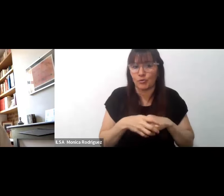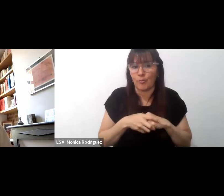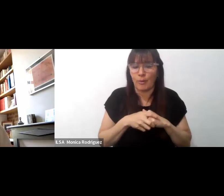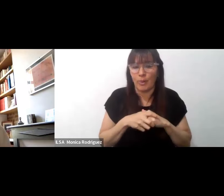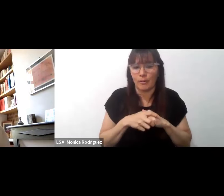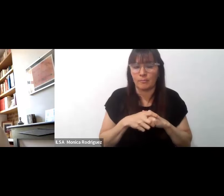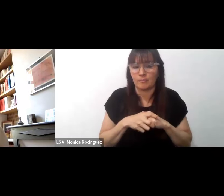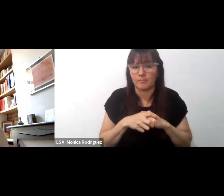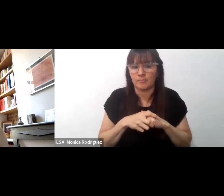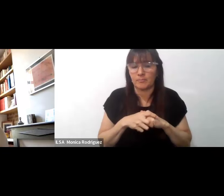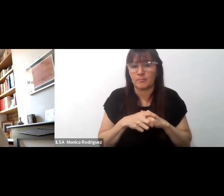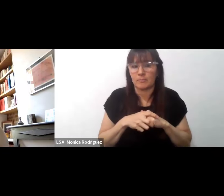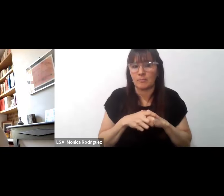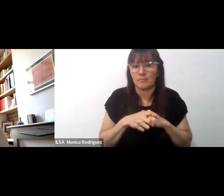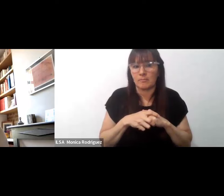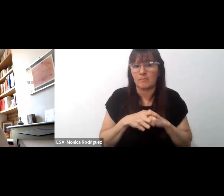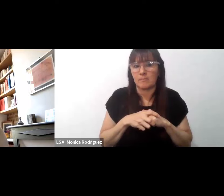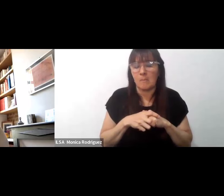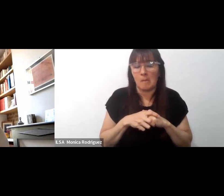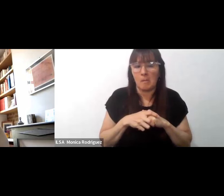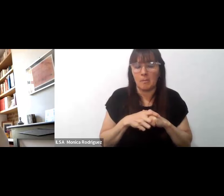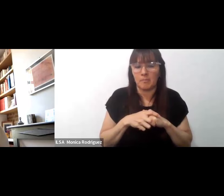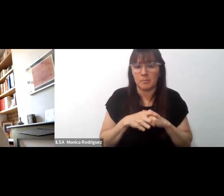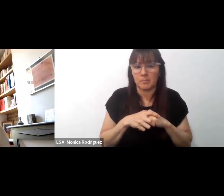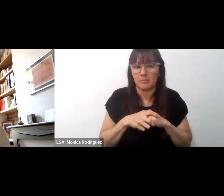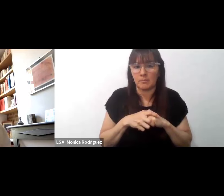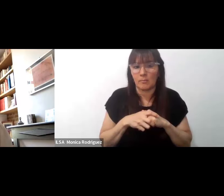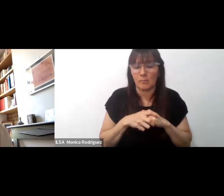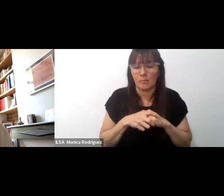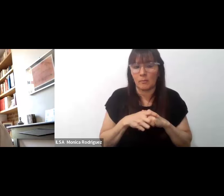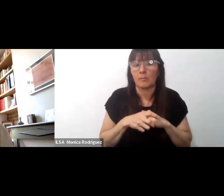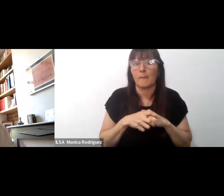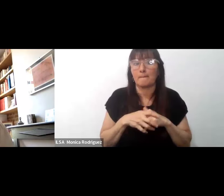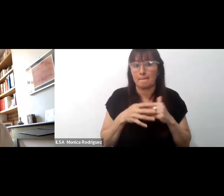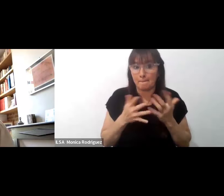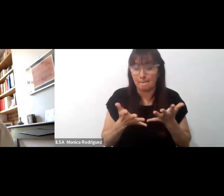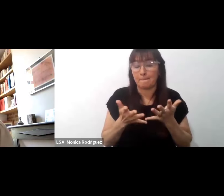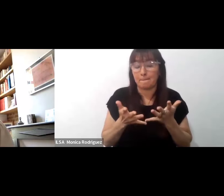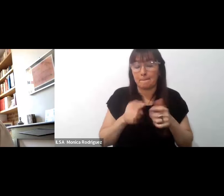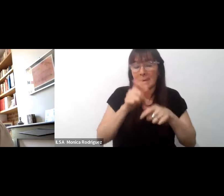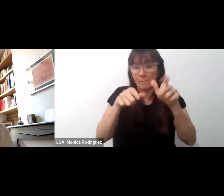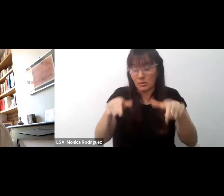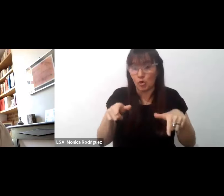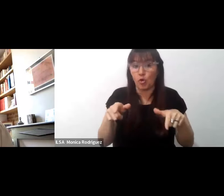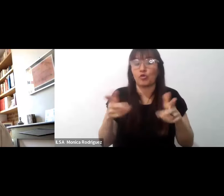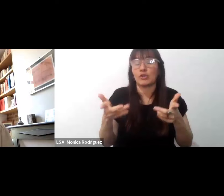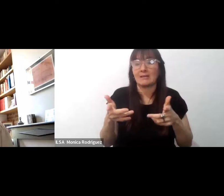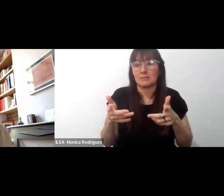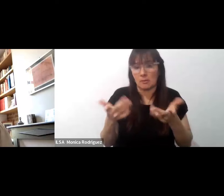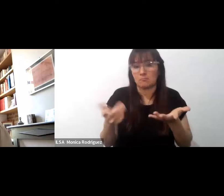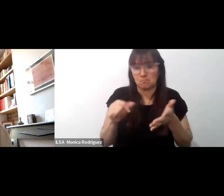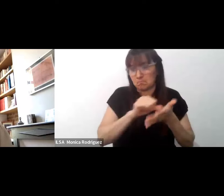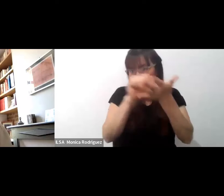federa una serie de actores de diferentes mundos, pero que tienen